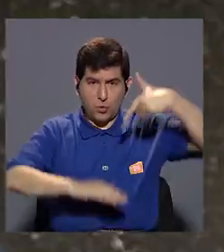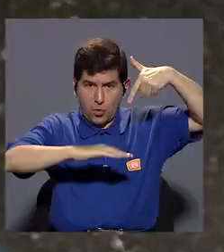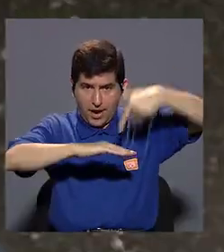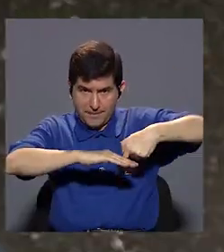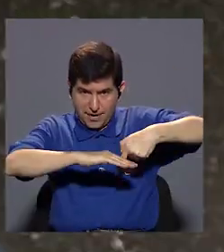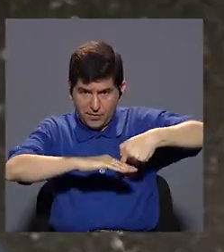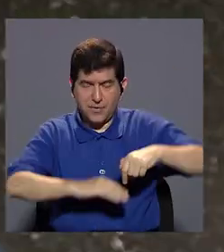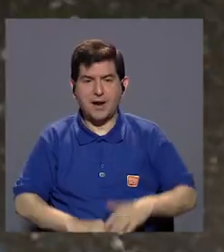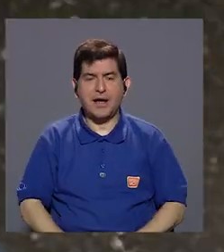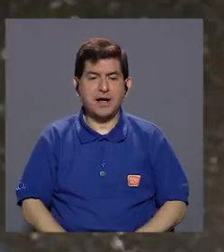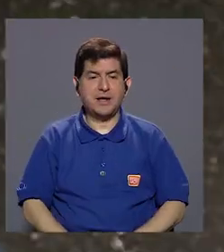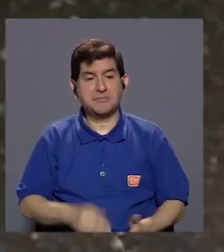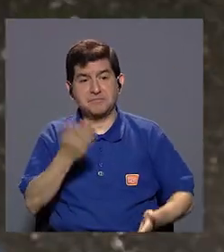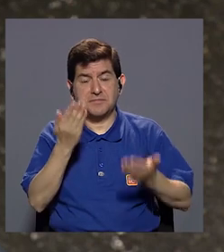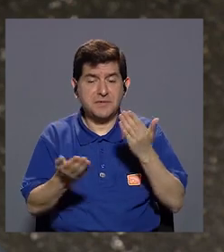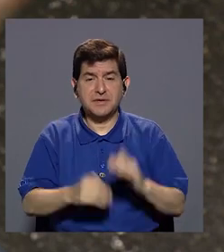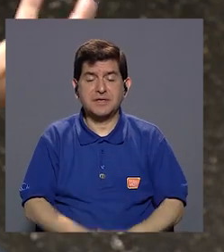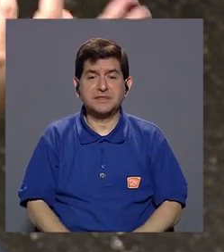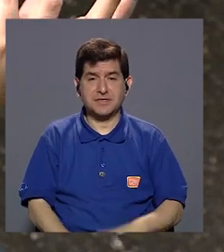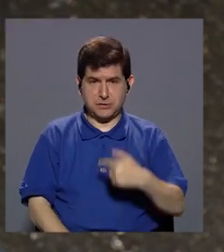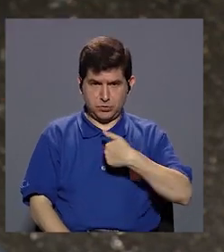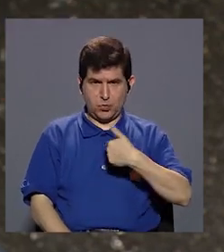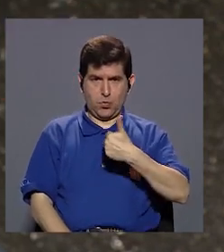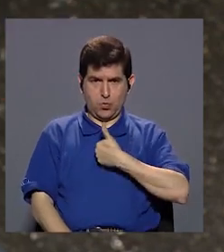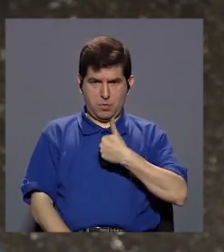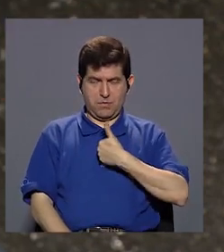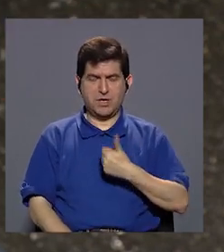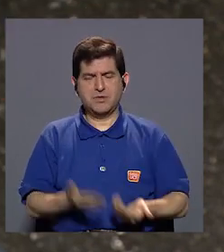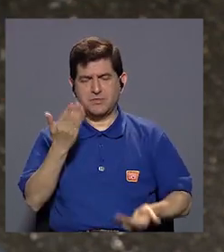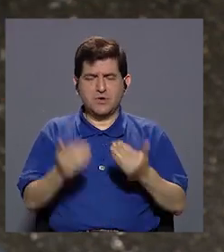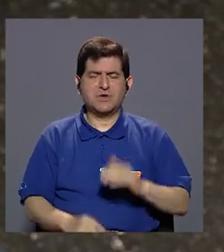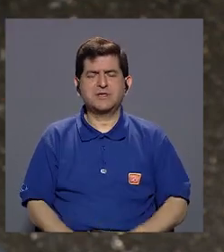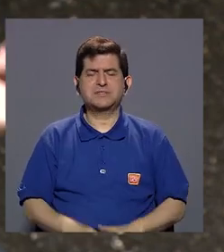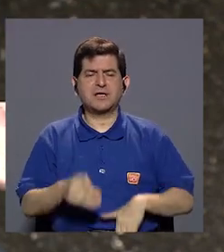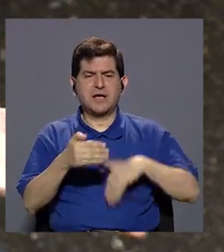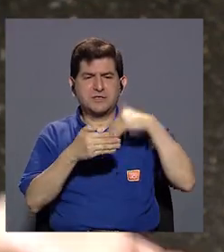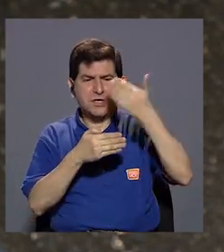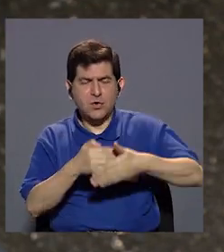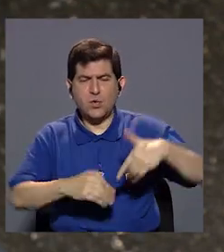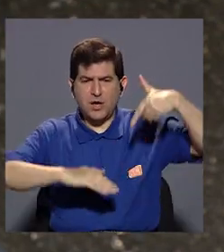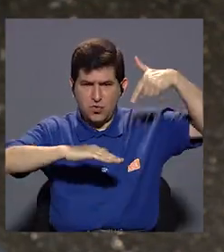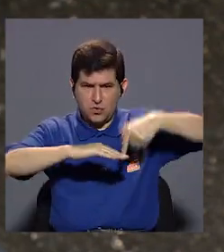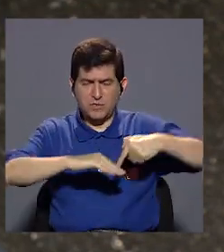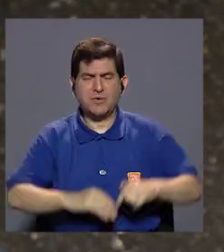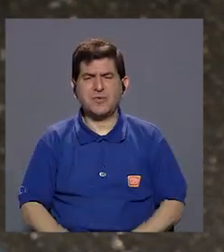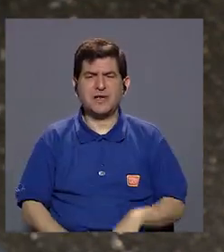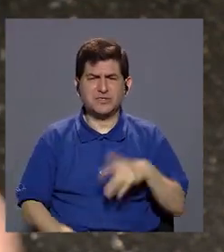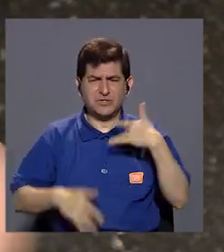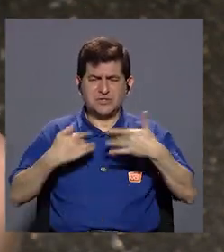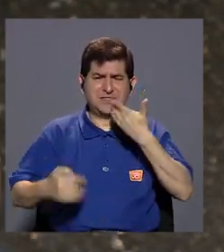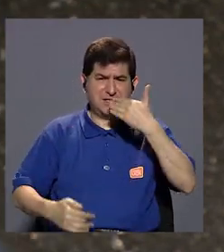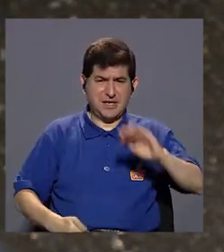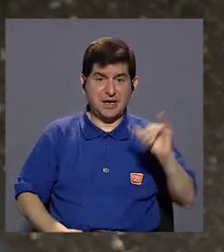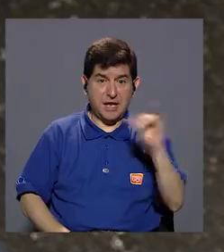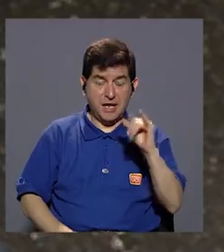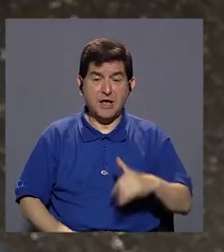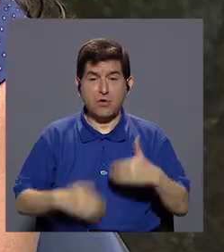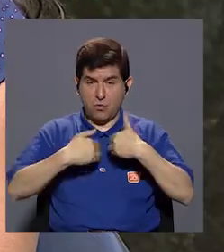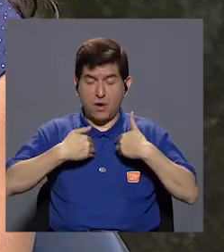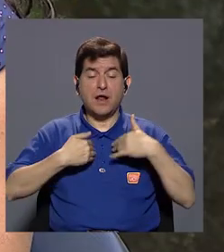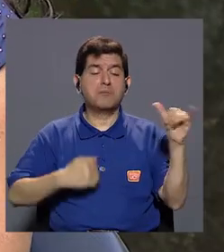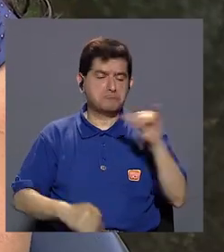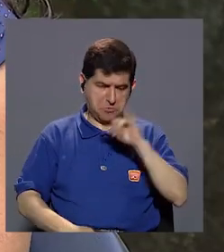vacuna, digamos, cuando uno vacuna al chiquito, cuando uno se vacuna, puede presentar un malestar posterior a la vacunación, ¿eso también pasa en las mascotas?